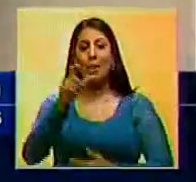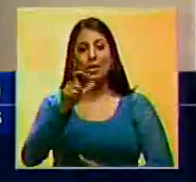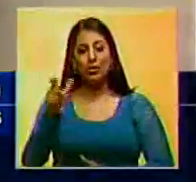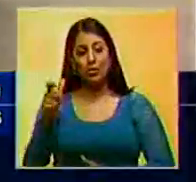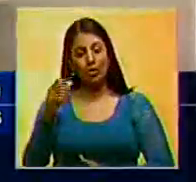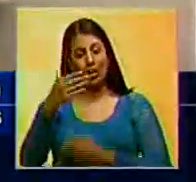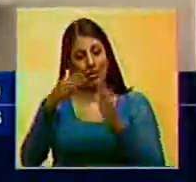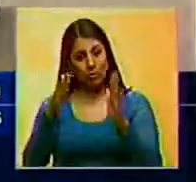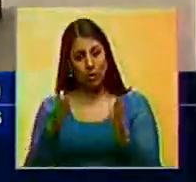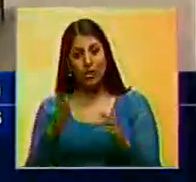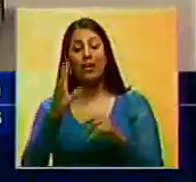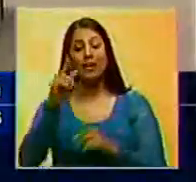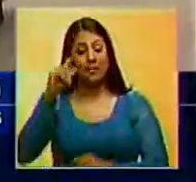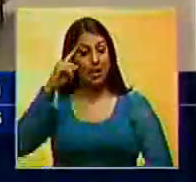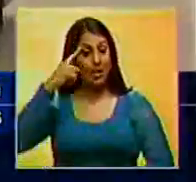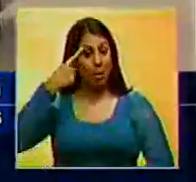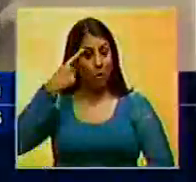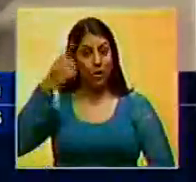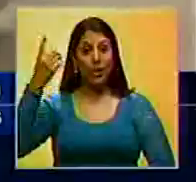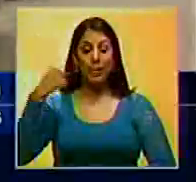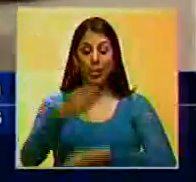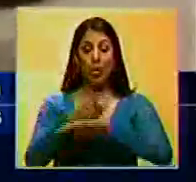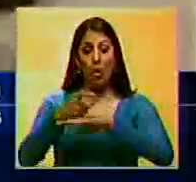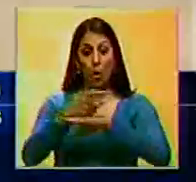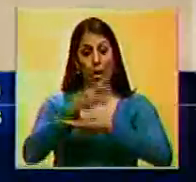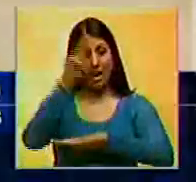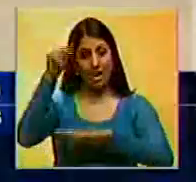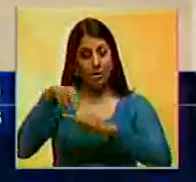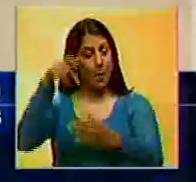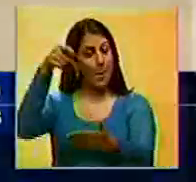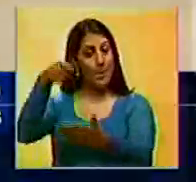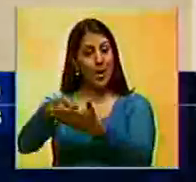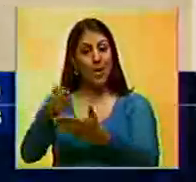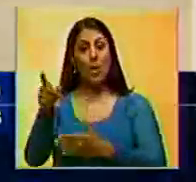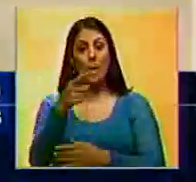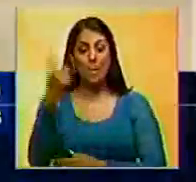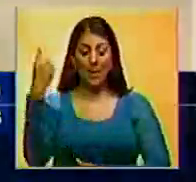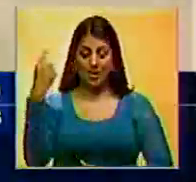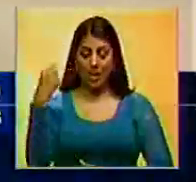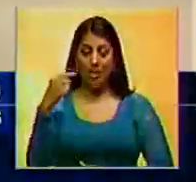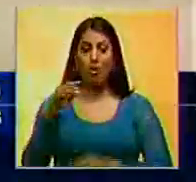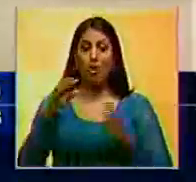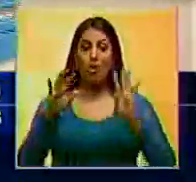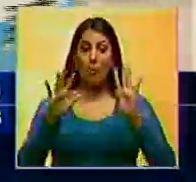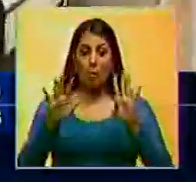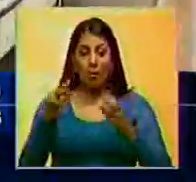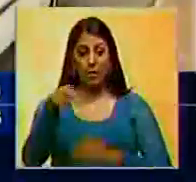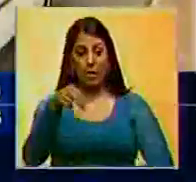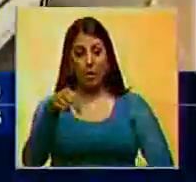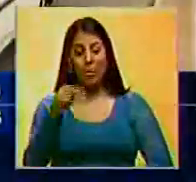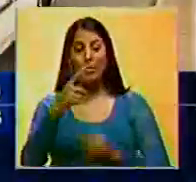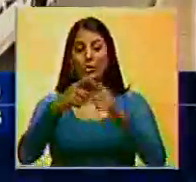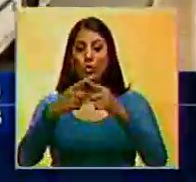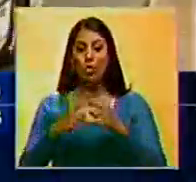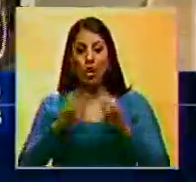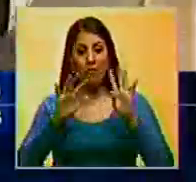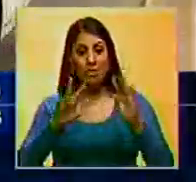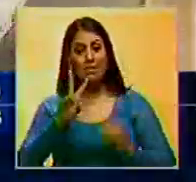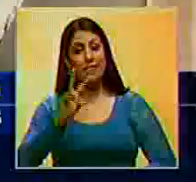los estudiantes. Recordó que el gobierno nacional pagó el pasado miércoles 9 de noviembre un total de